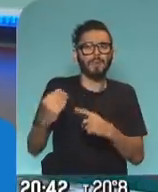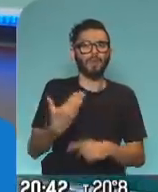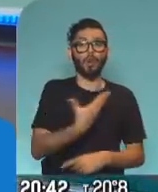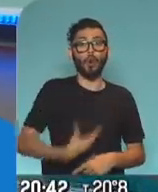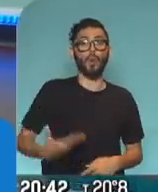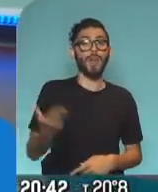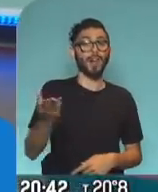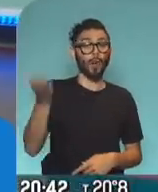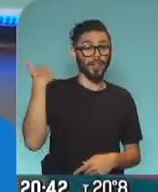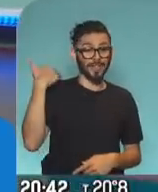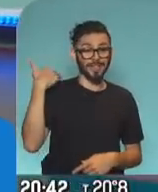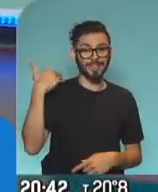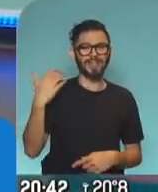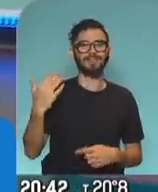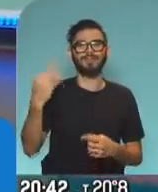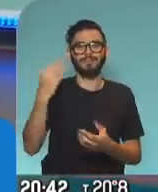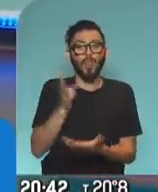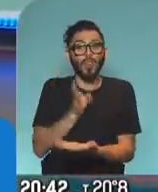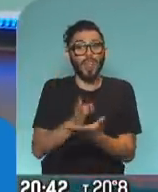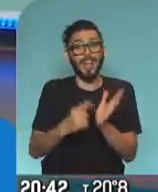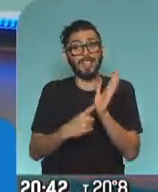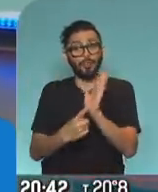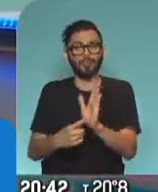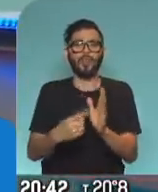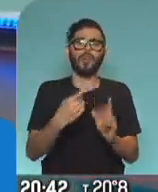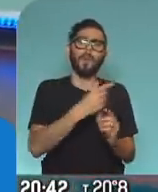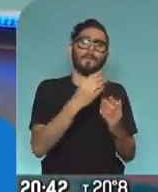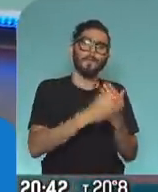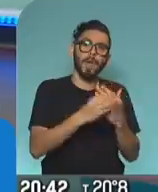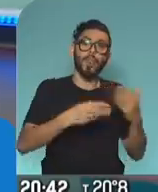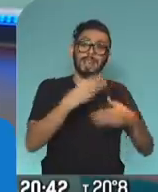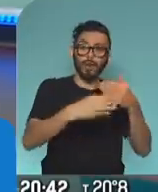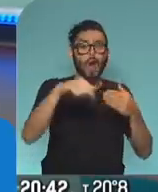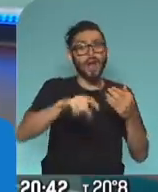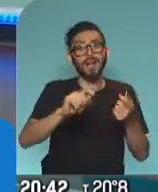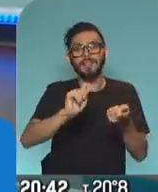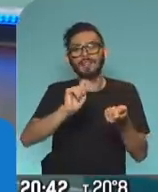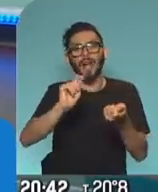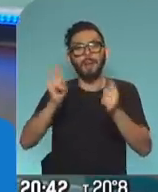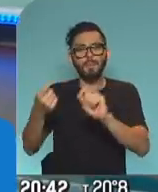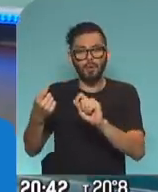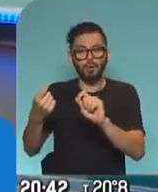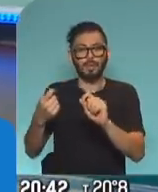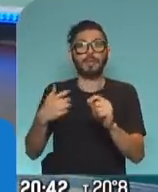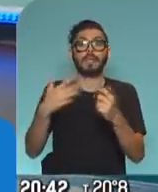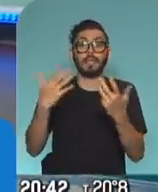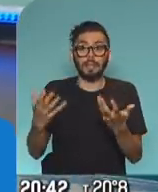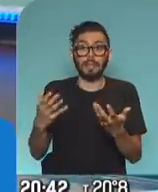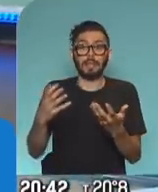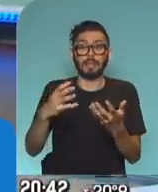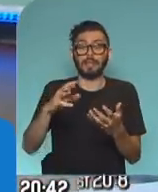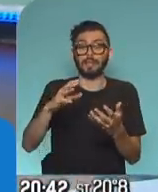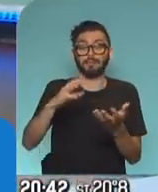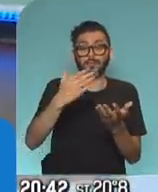pensiones, antes el derecho lo otorgaba el Ministerio de Desarrollo Social de la Nación y cambió esta situación e hizo que se presentaran en ANSES